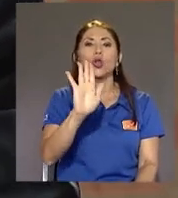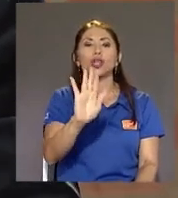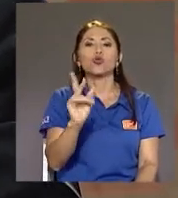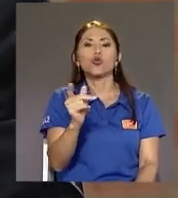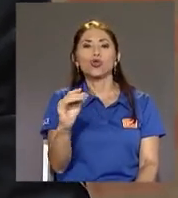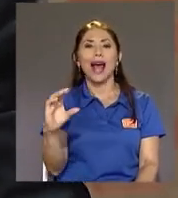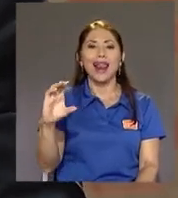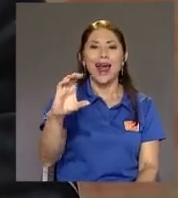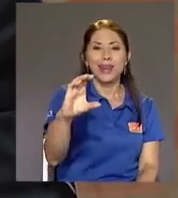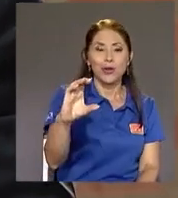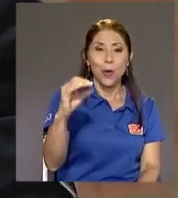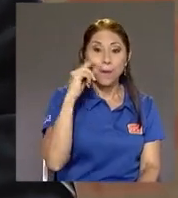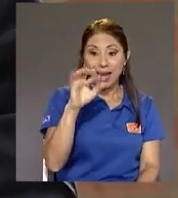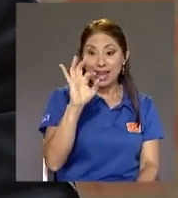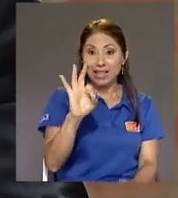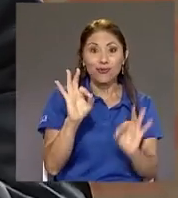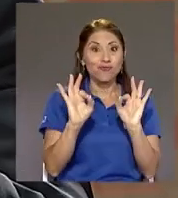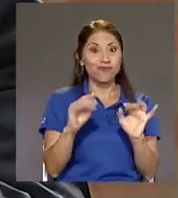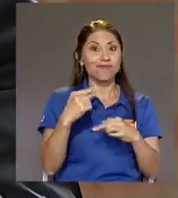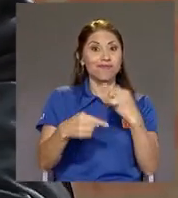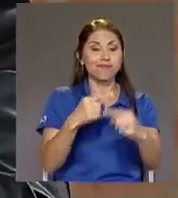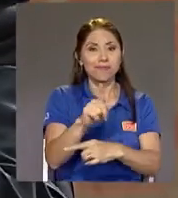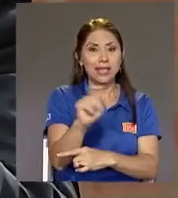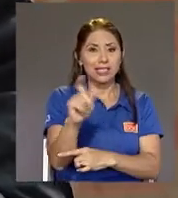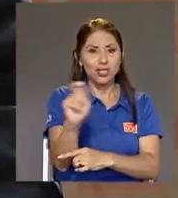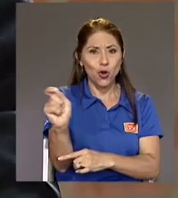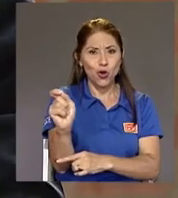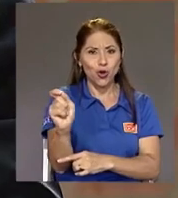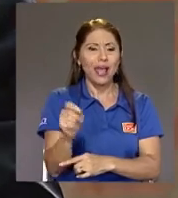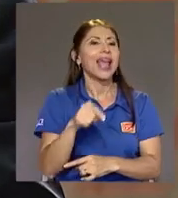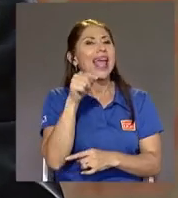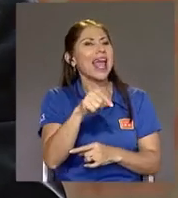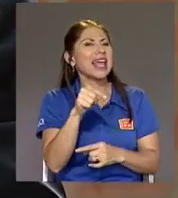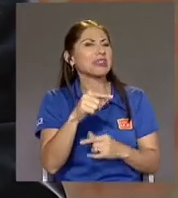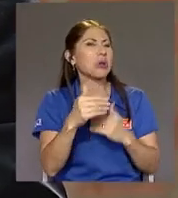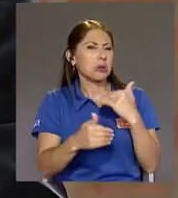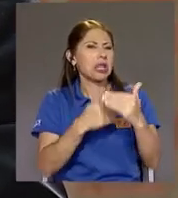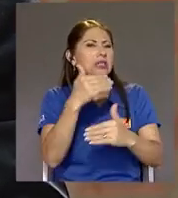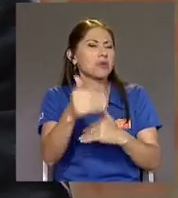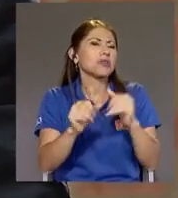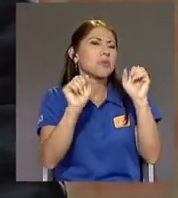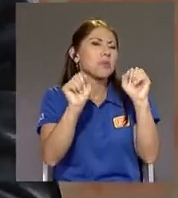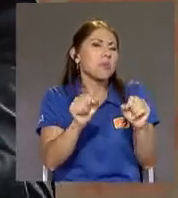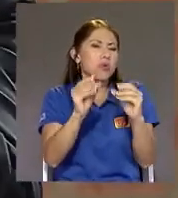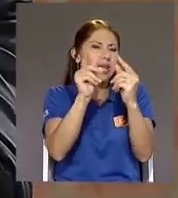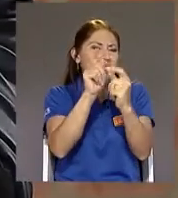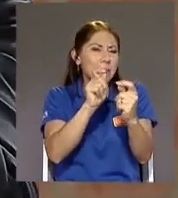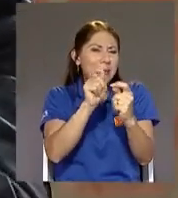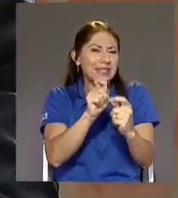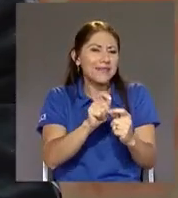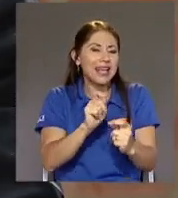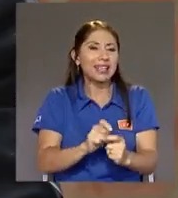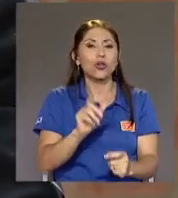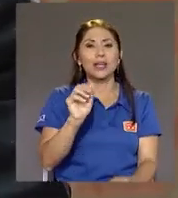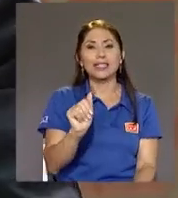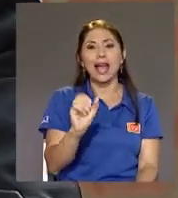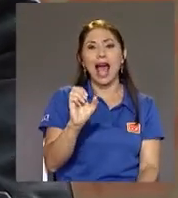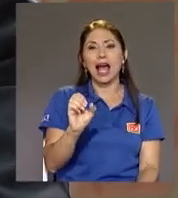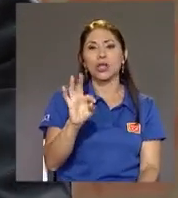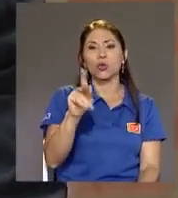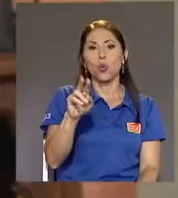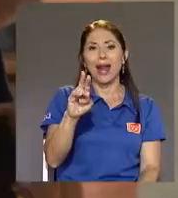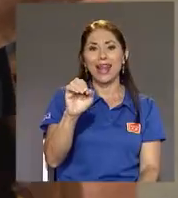Esto Yo las reglas que uso Al final Ustedes pueden poner En muchas especificaciones Actuariales Pero en general En la cabeza